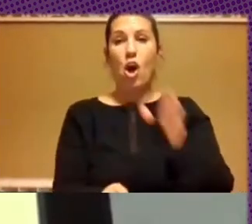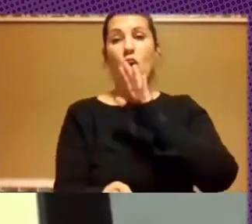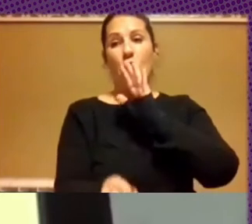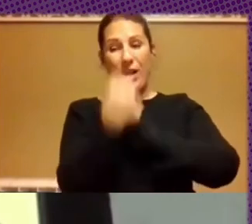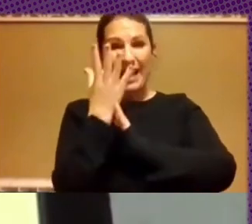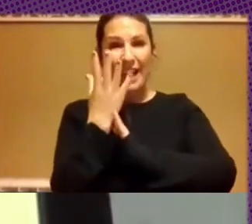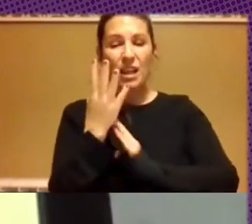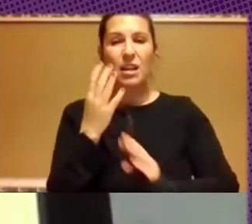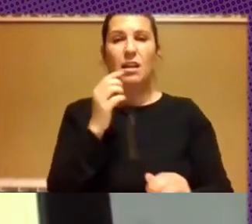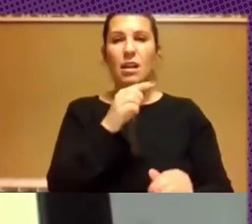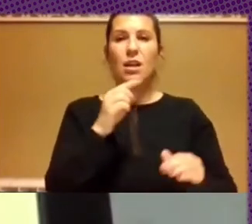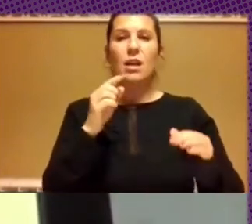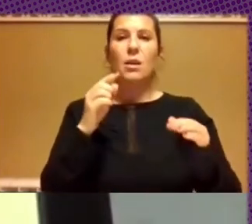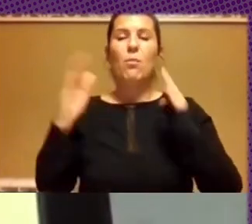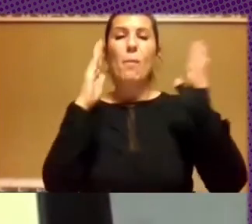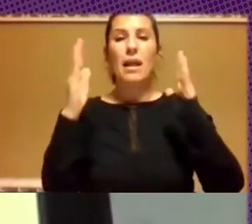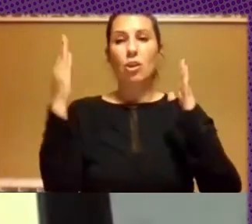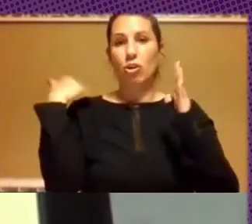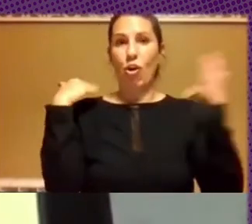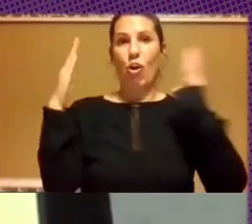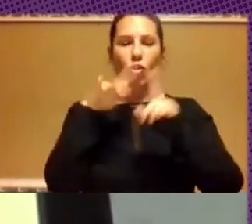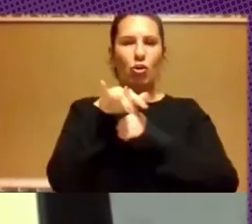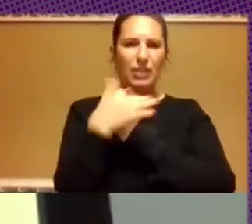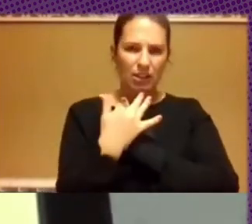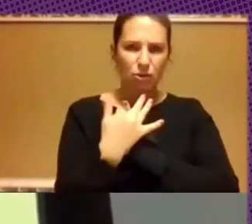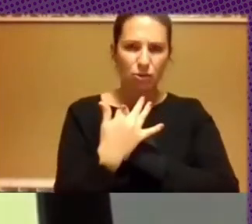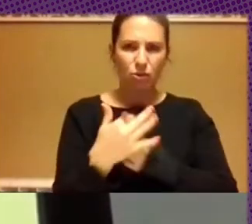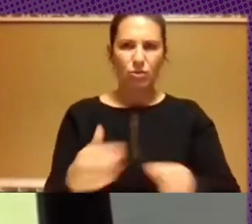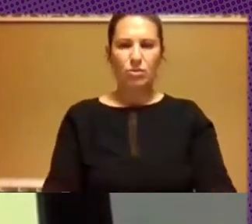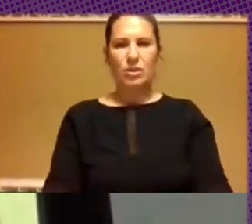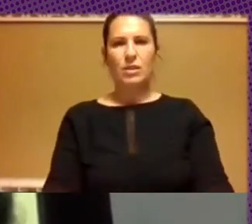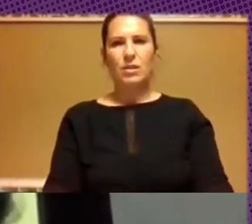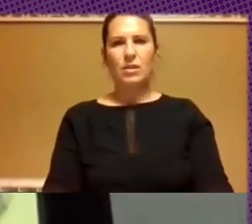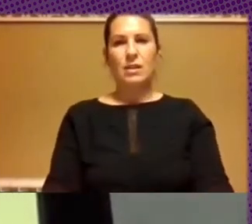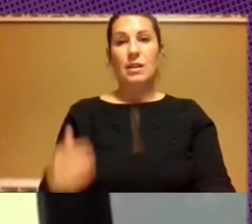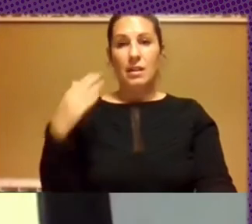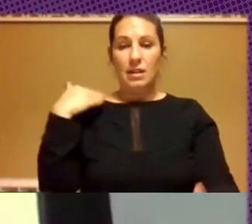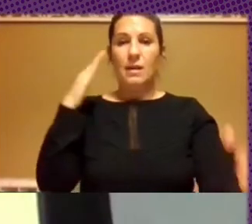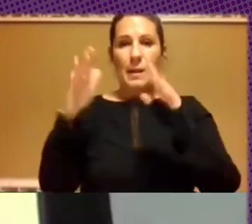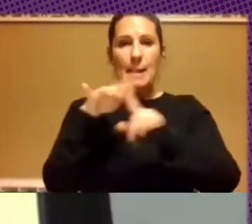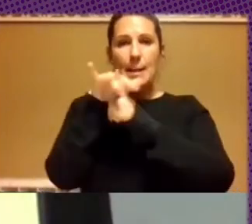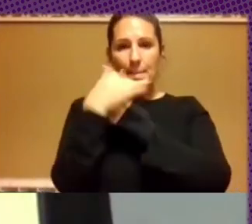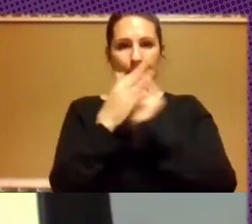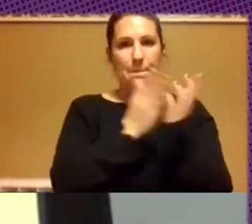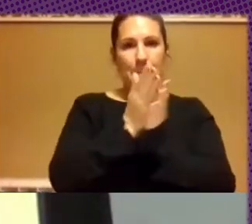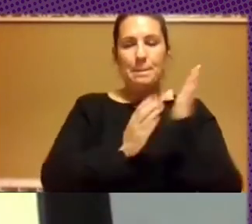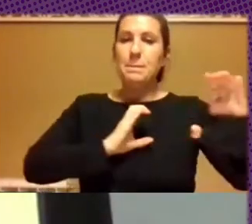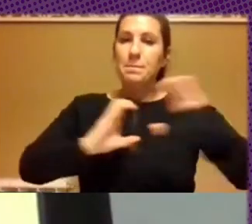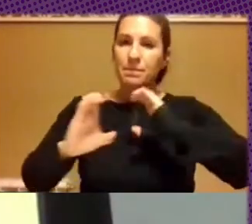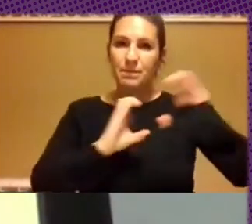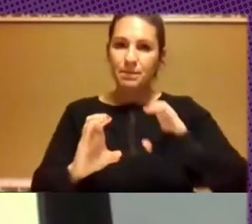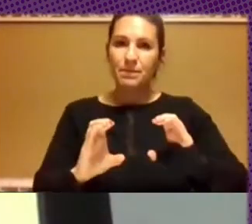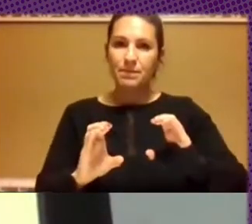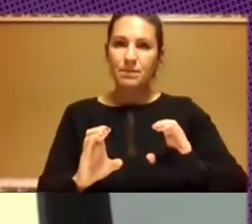el momento fundacional en ese contexto. Y en ese contexto los medios de comunicación venían a